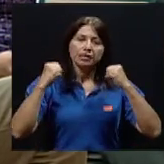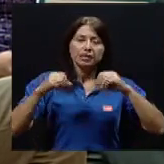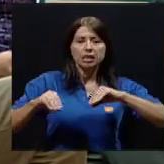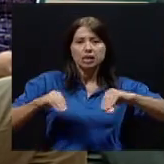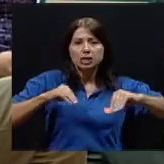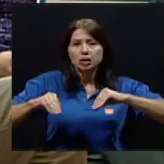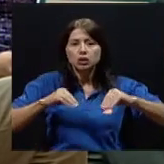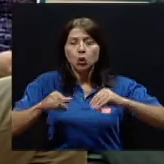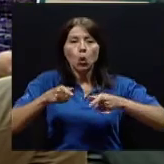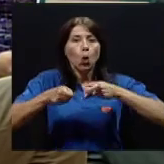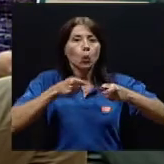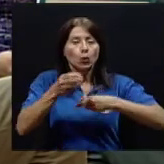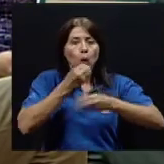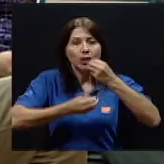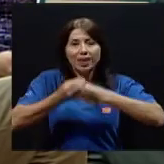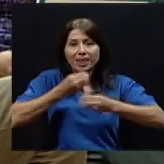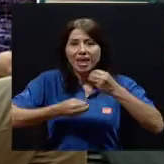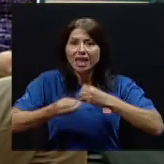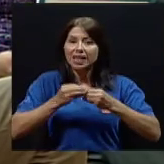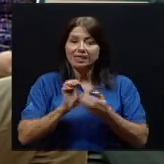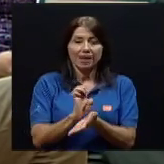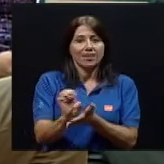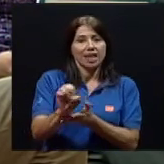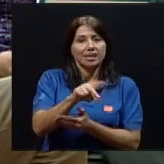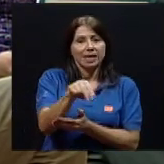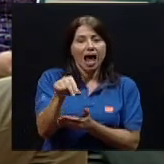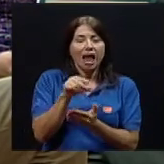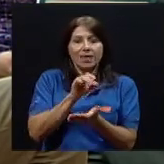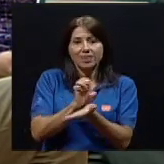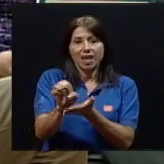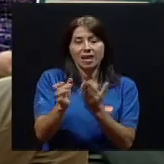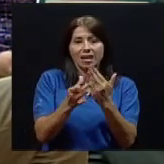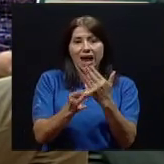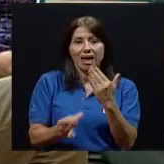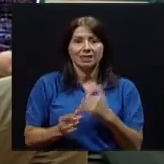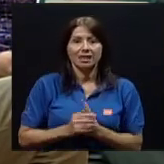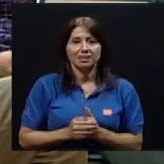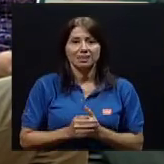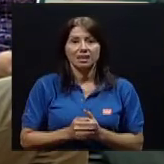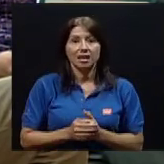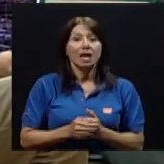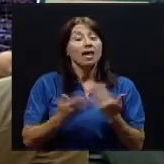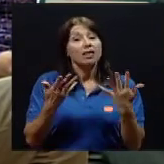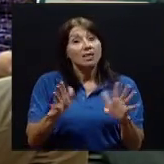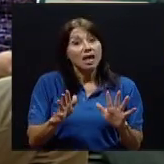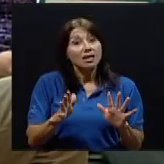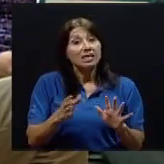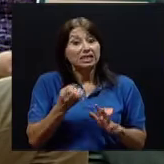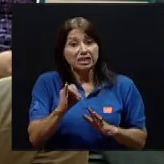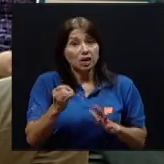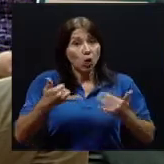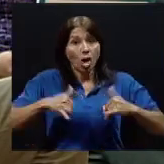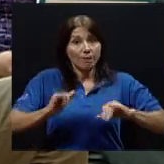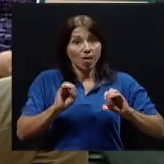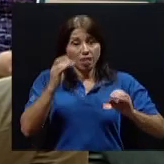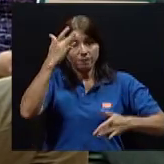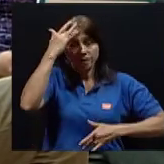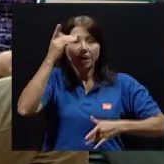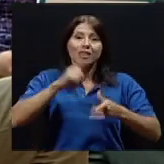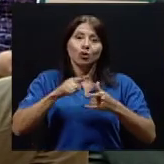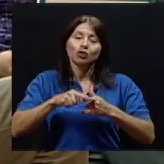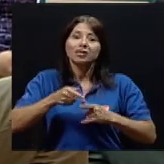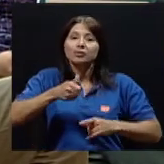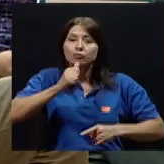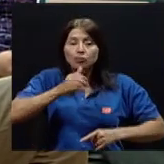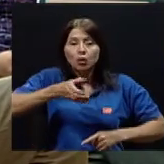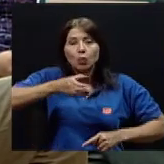principalmente en los excesos de sal, de grasas, de hidratación, si todavía no tengo el síndrome, entonces hidratarme. Prevención también